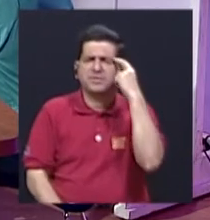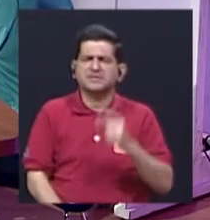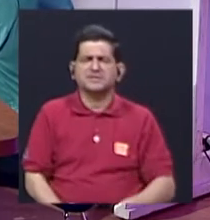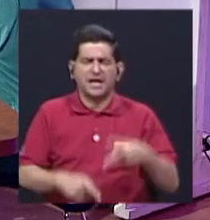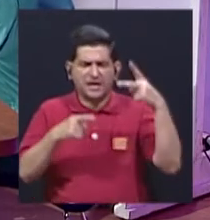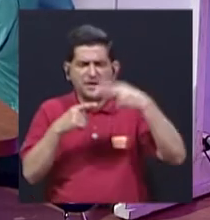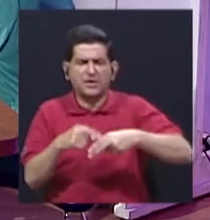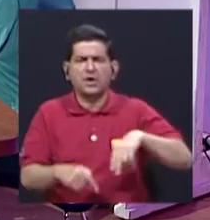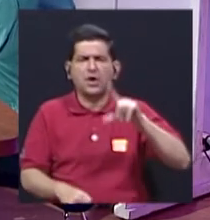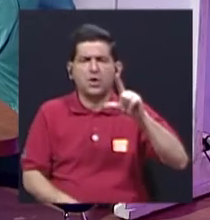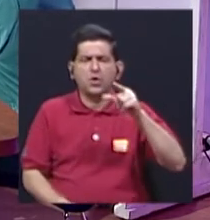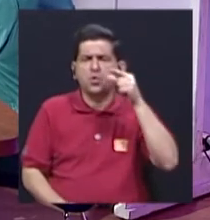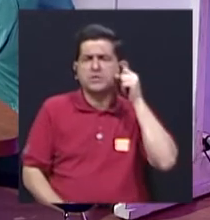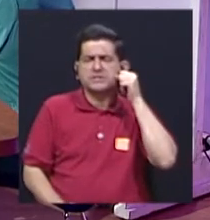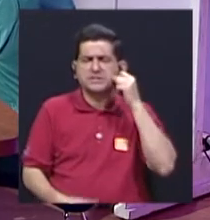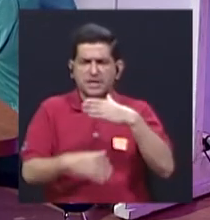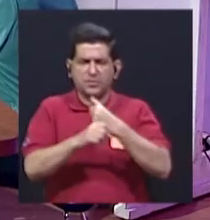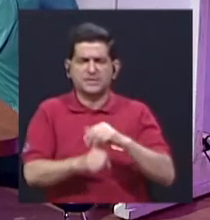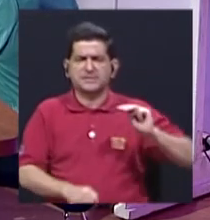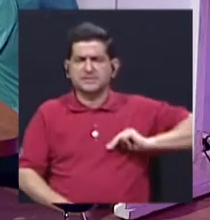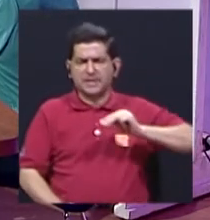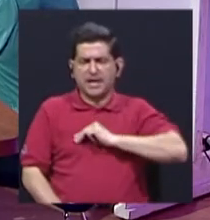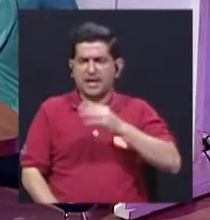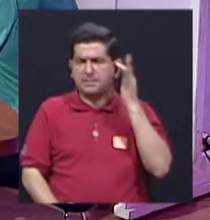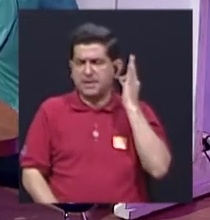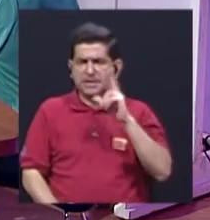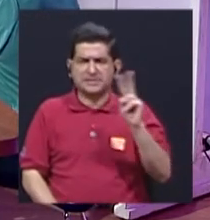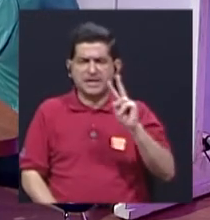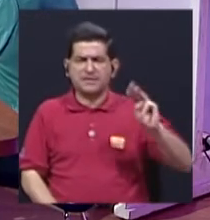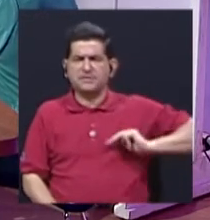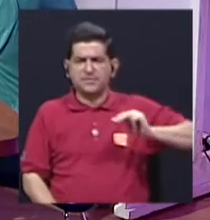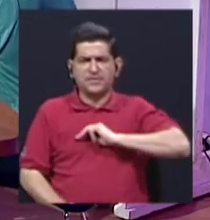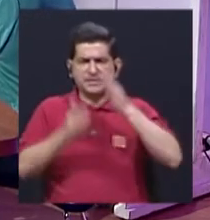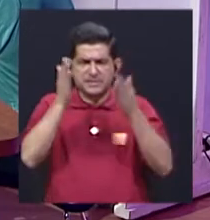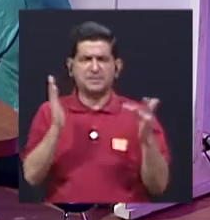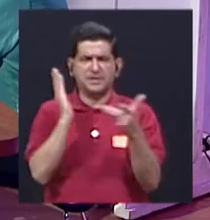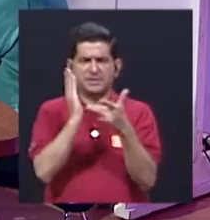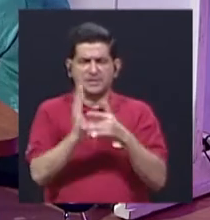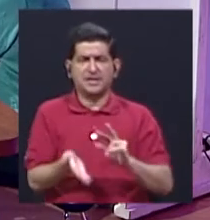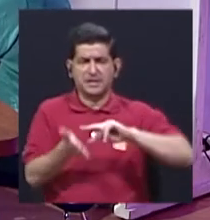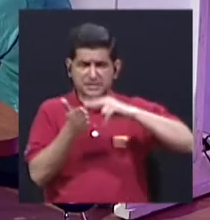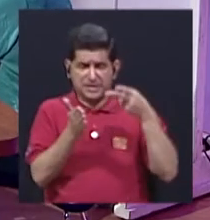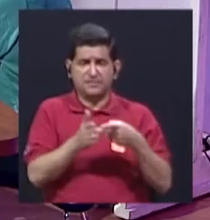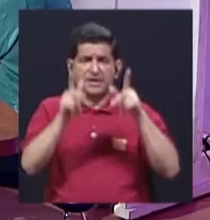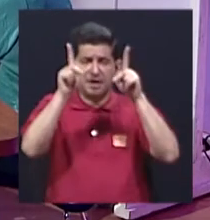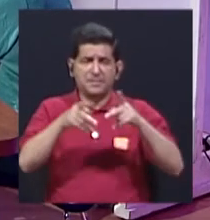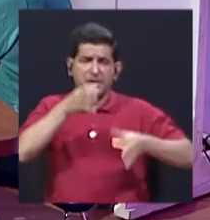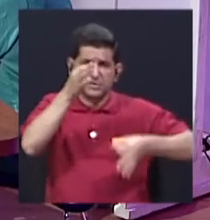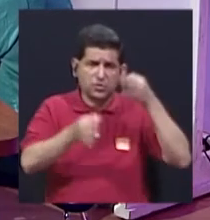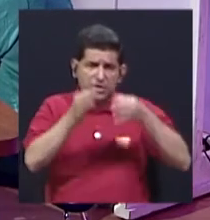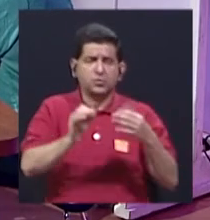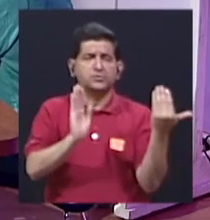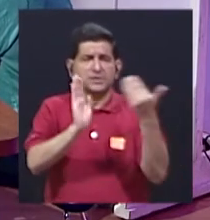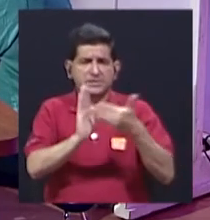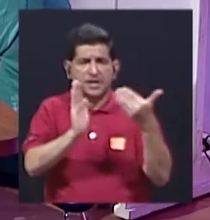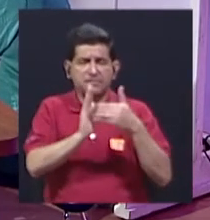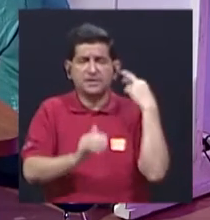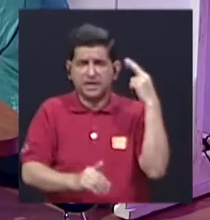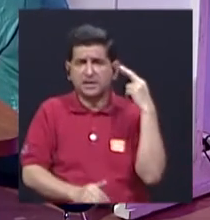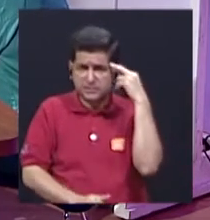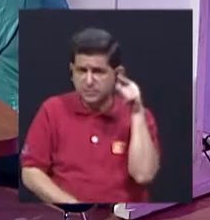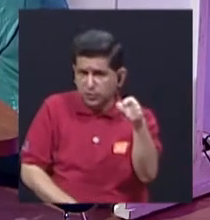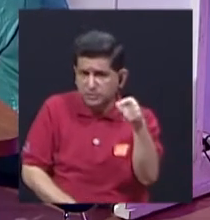destitución que hizo Luis Guillermo Solís a la ministra y al viceministro de Tecnología? ¿Se podría decir que pagan justos por pecadores? ¿Quieren referirse a eso?